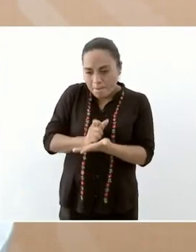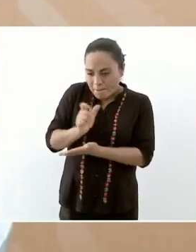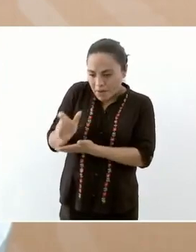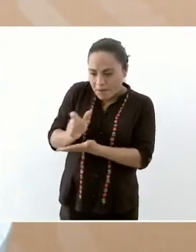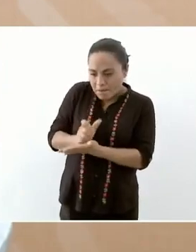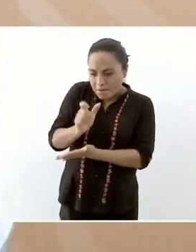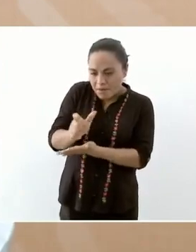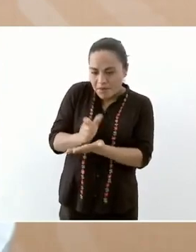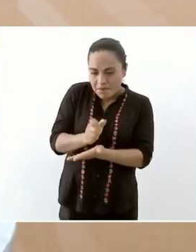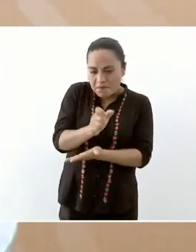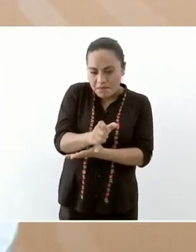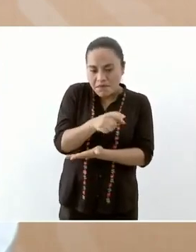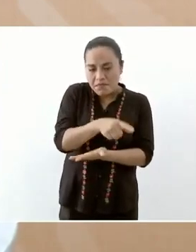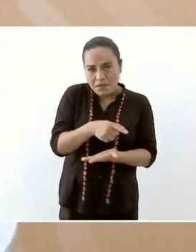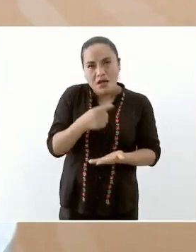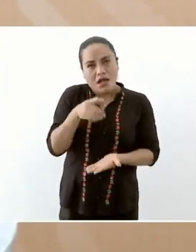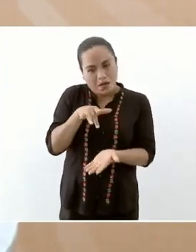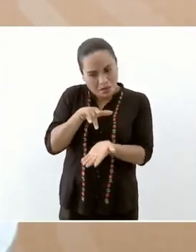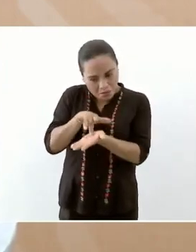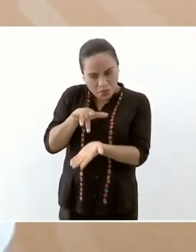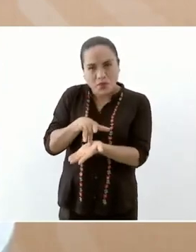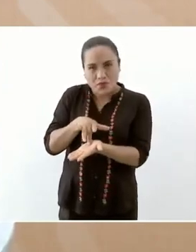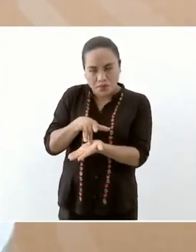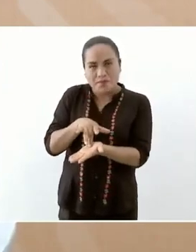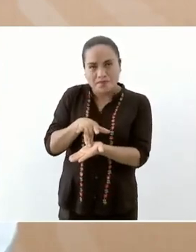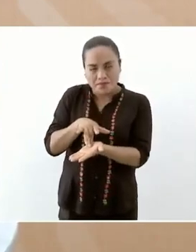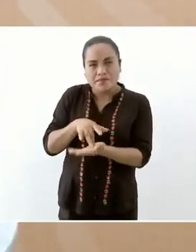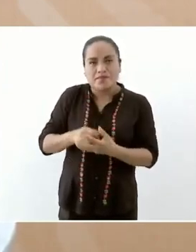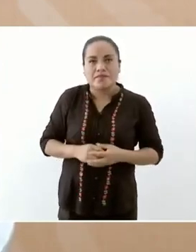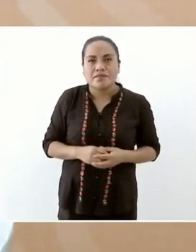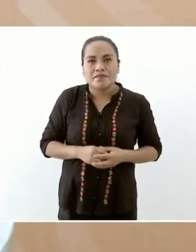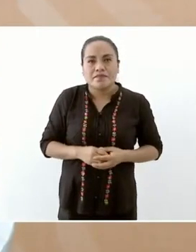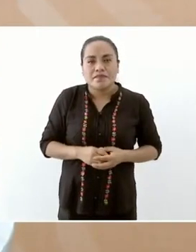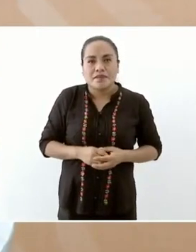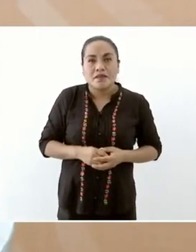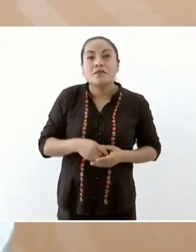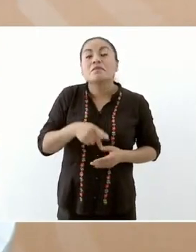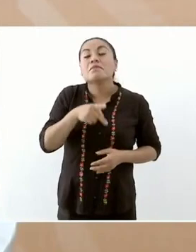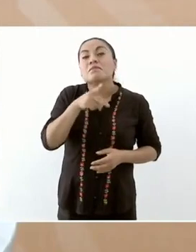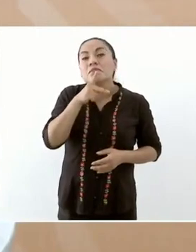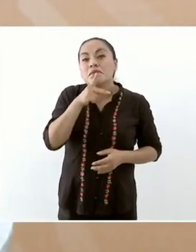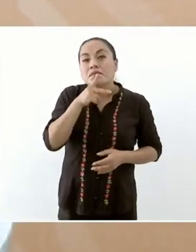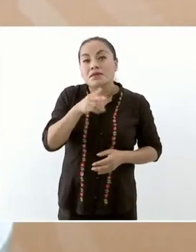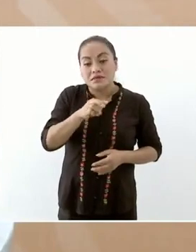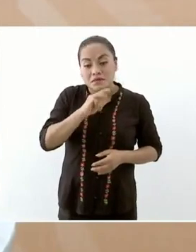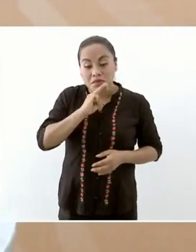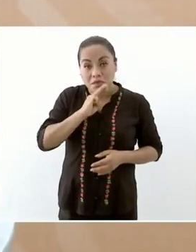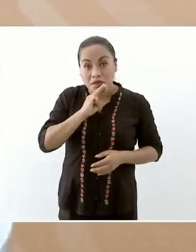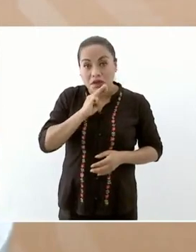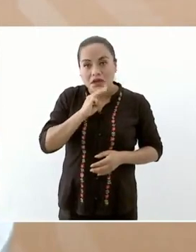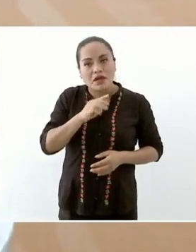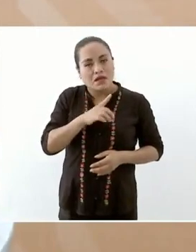se invita a todas las madres padres de familia a una asamblea